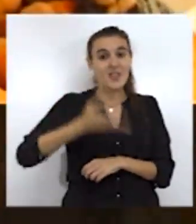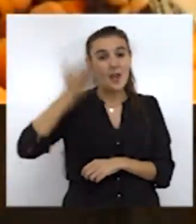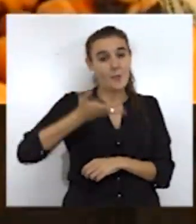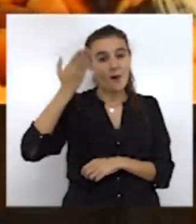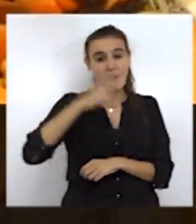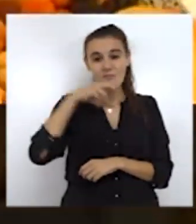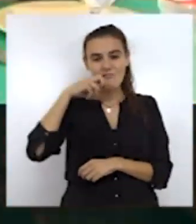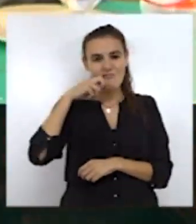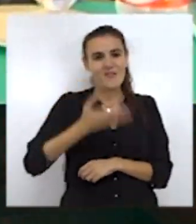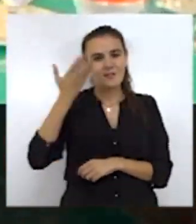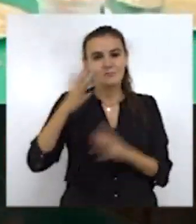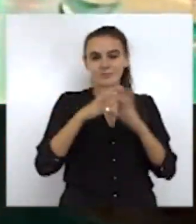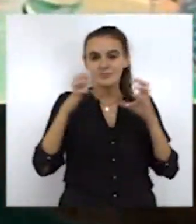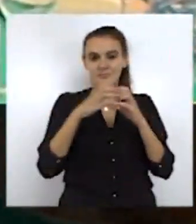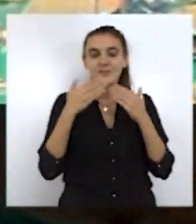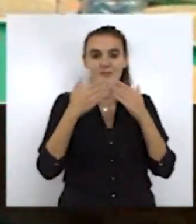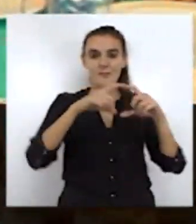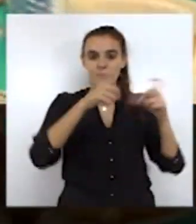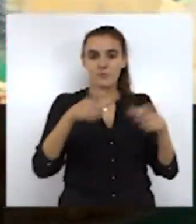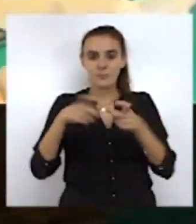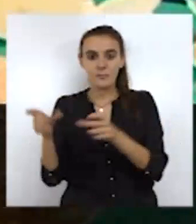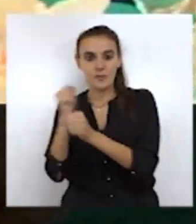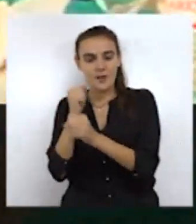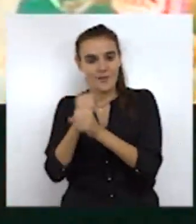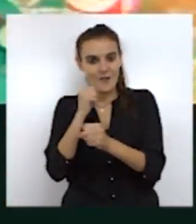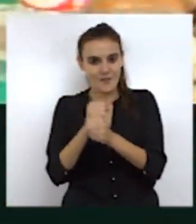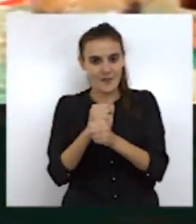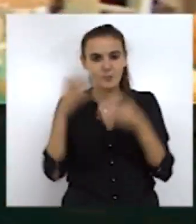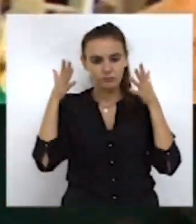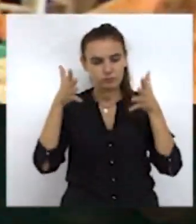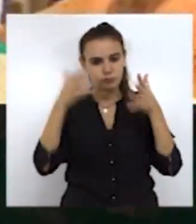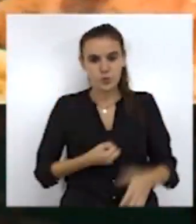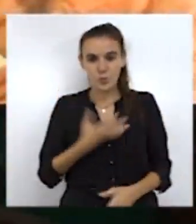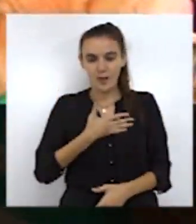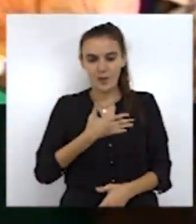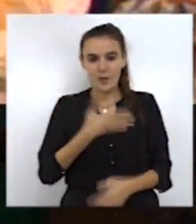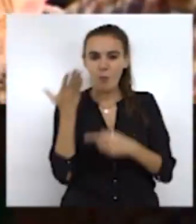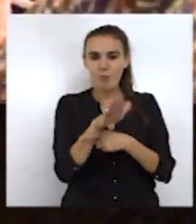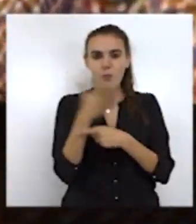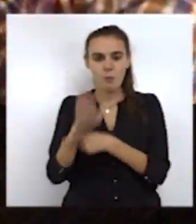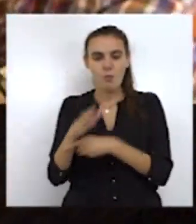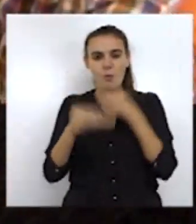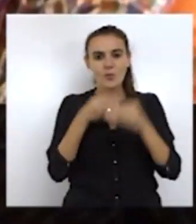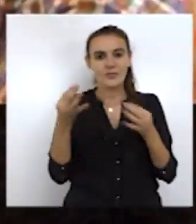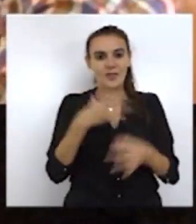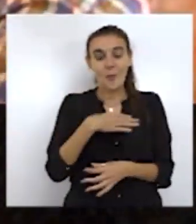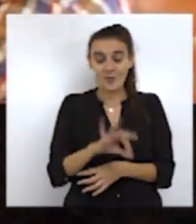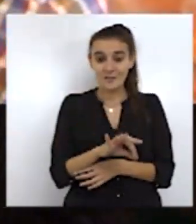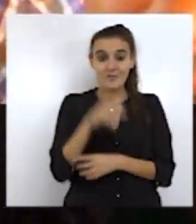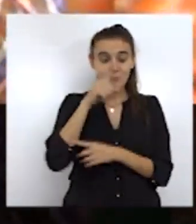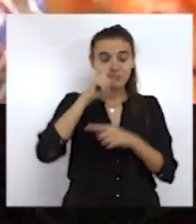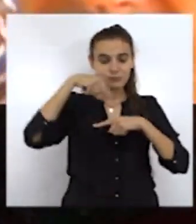valores y sacrificio. También ha agradecido al área de menores su trabajo y vocación, una entrega ejemplar con la que ha sido posible